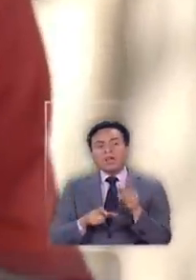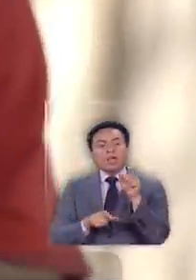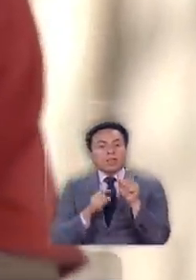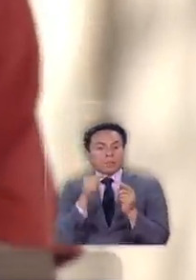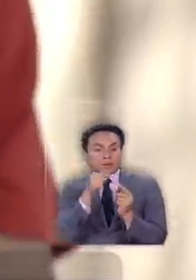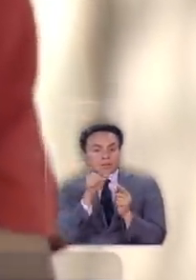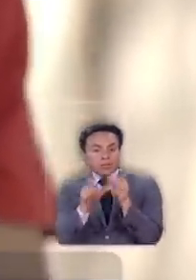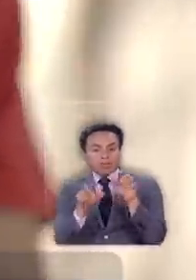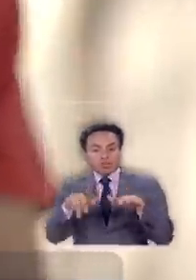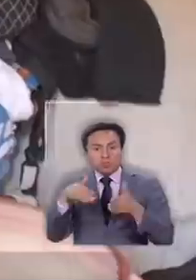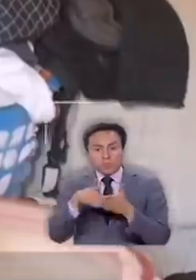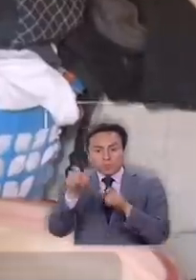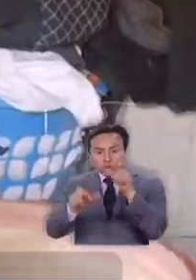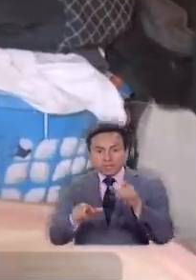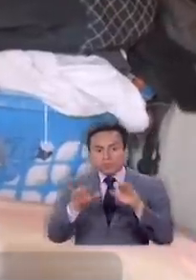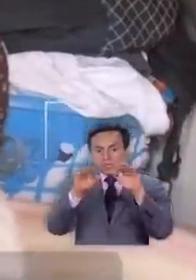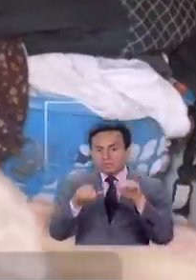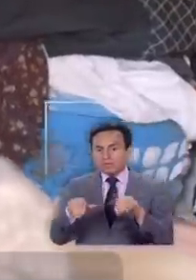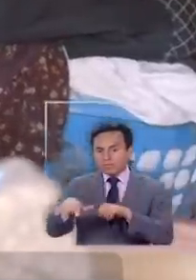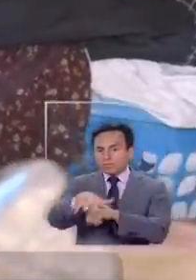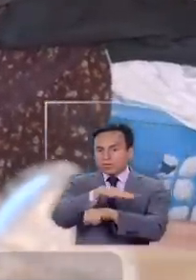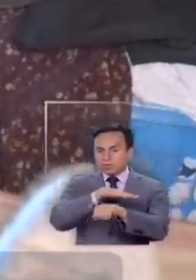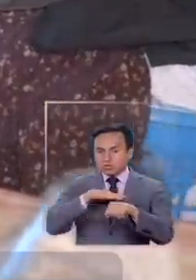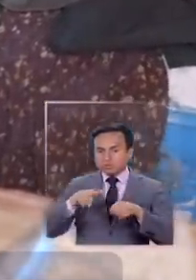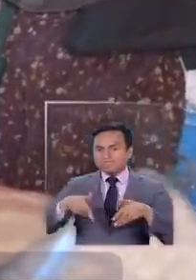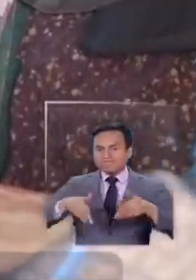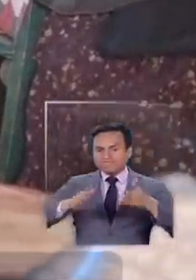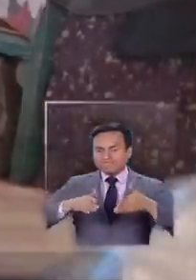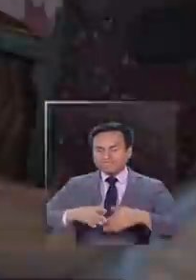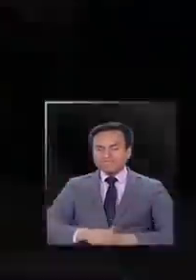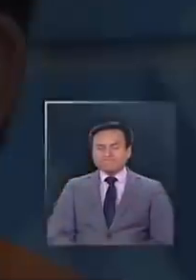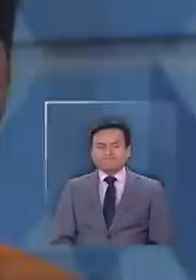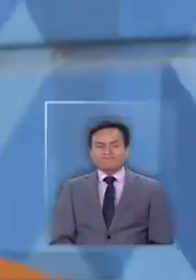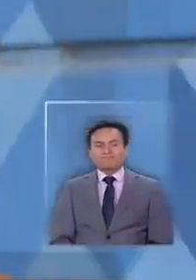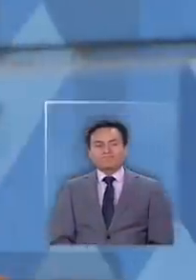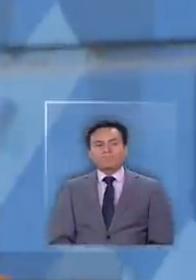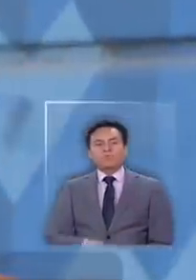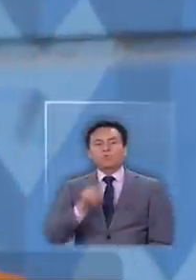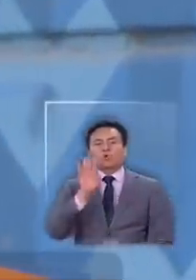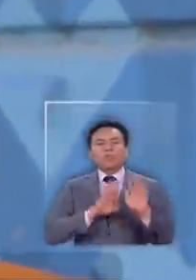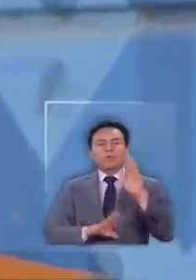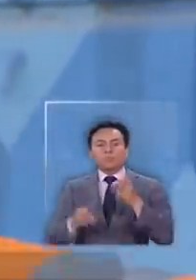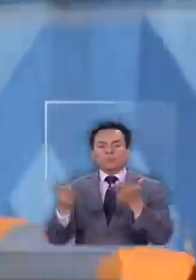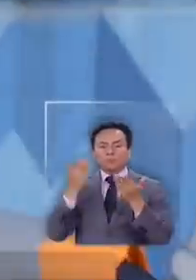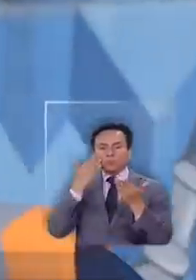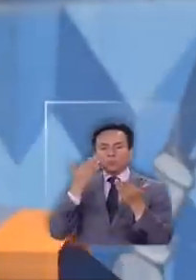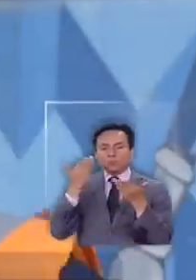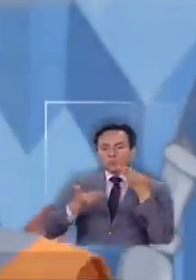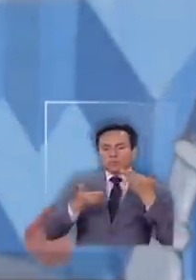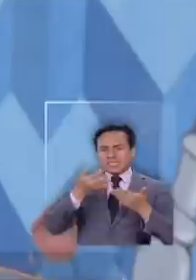18 mil personas que están en su misma situación ¿cómo te cuidas de no enfermarte?